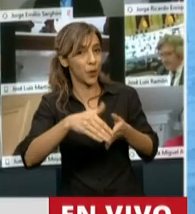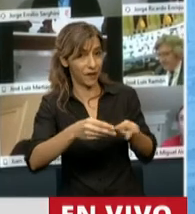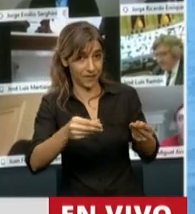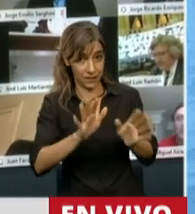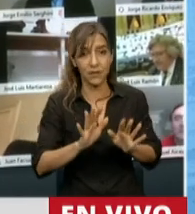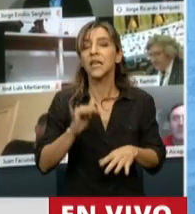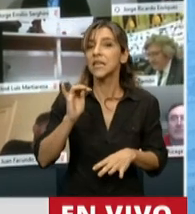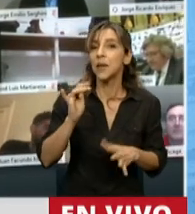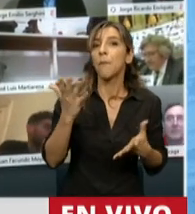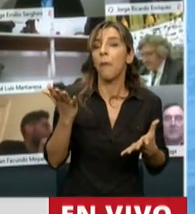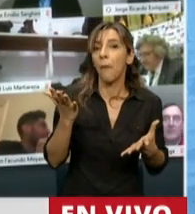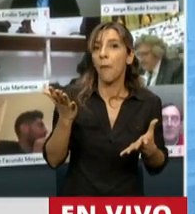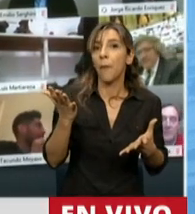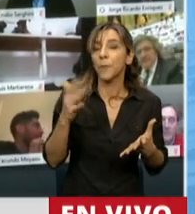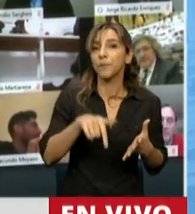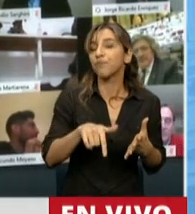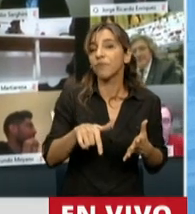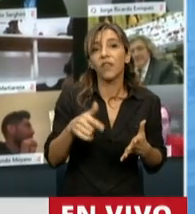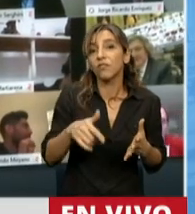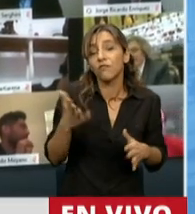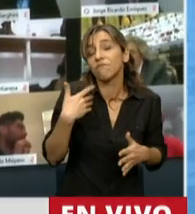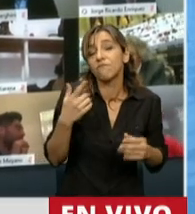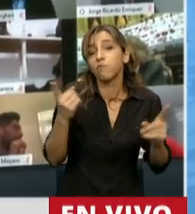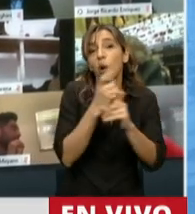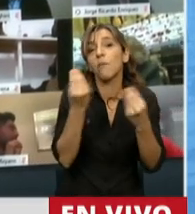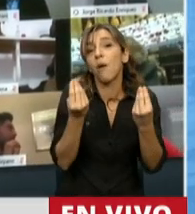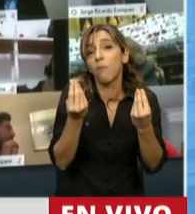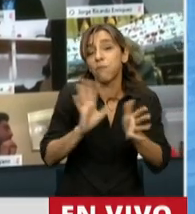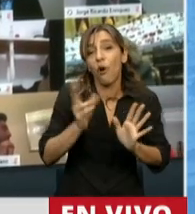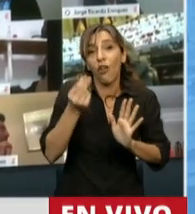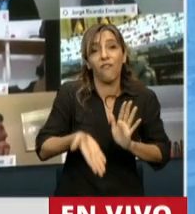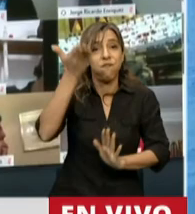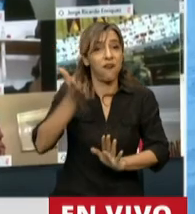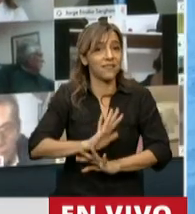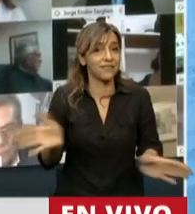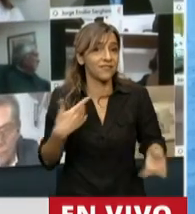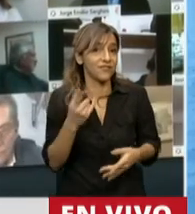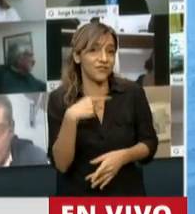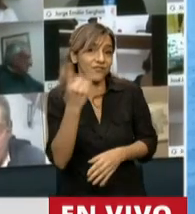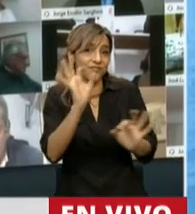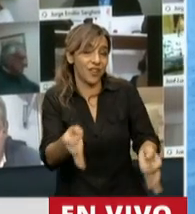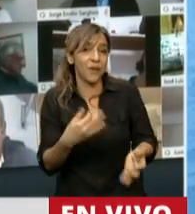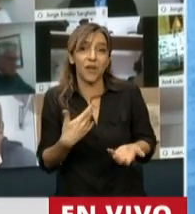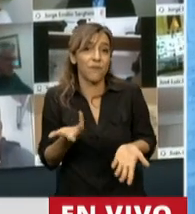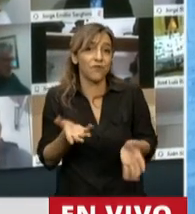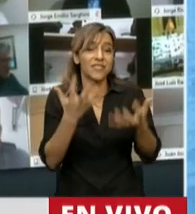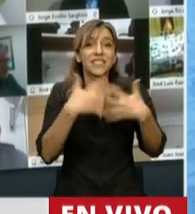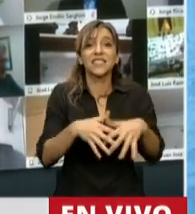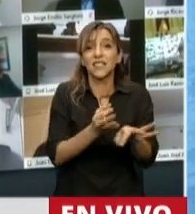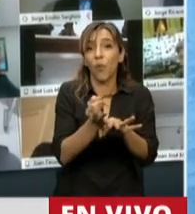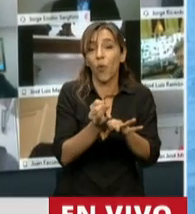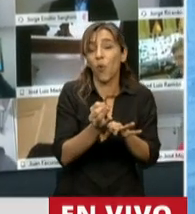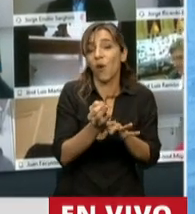es un problema de actualización por inflación de los gastos de funcionamiento del sistema de educación superior de la Argentina,